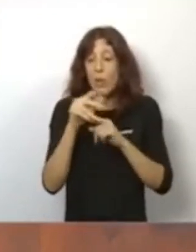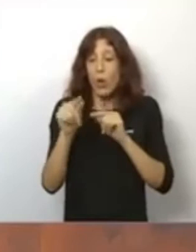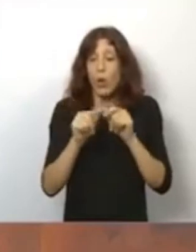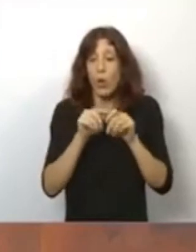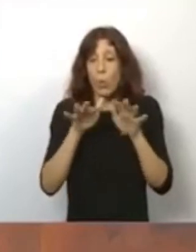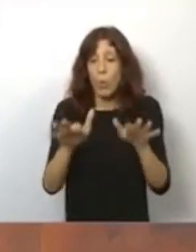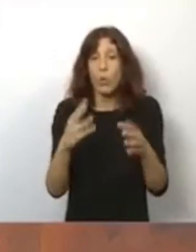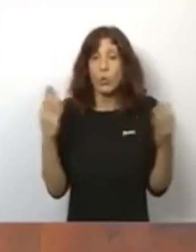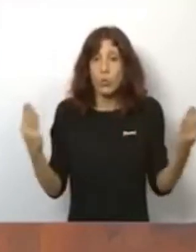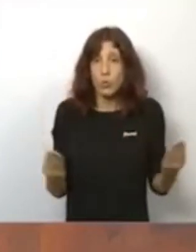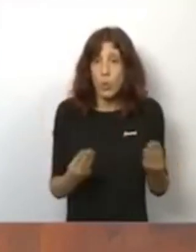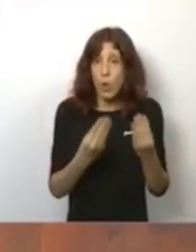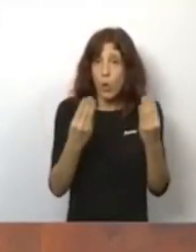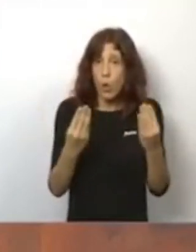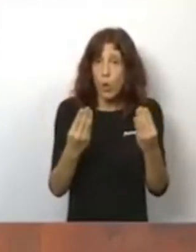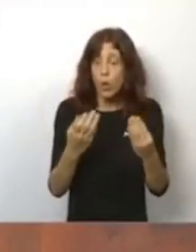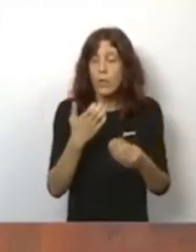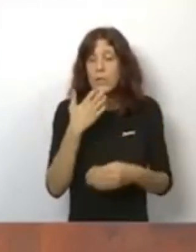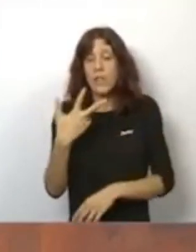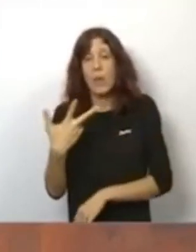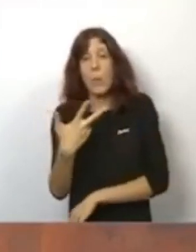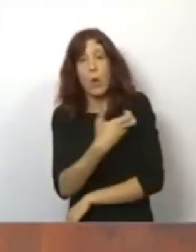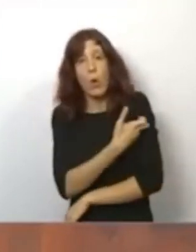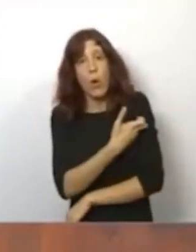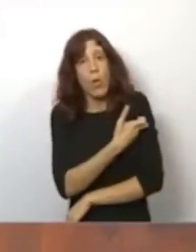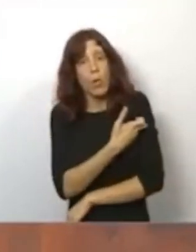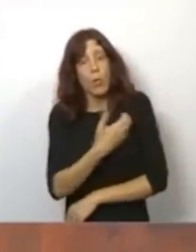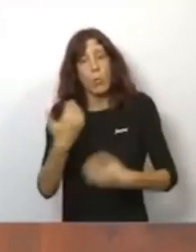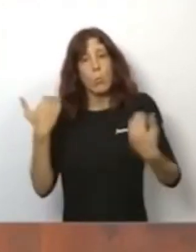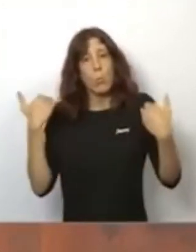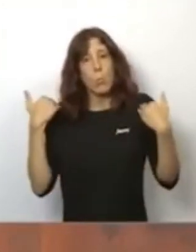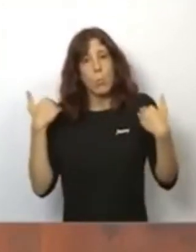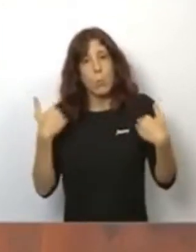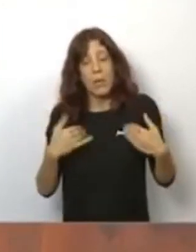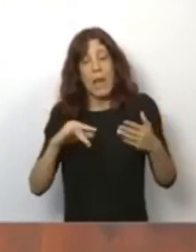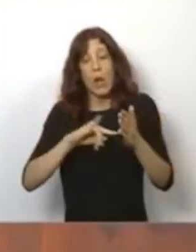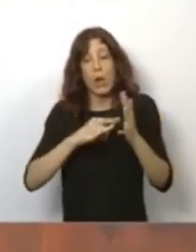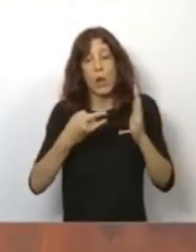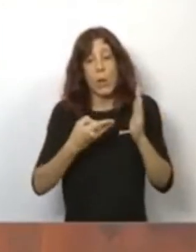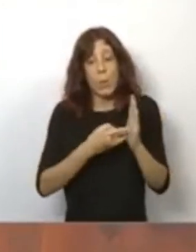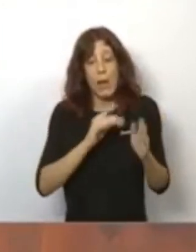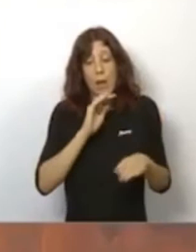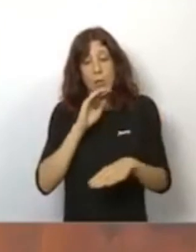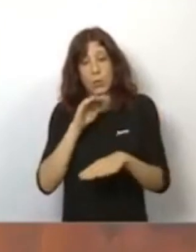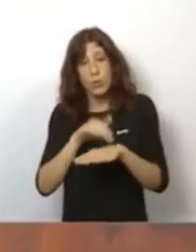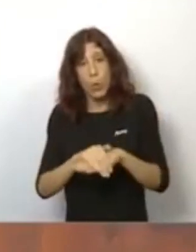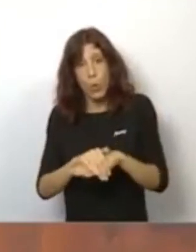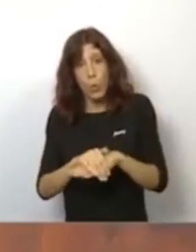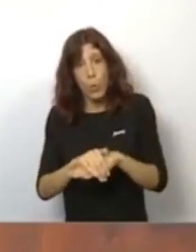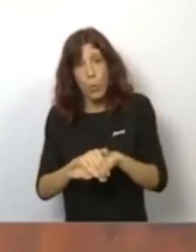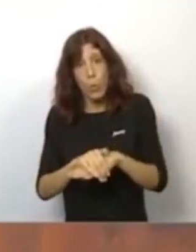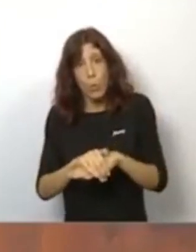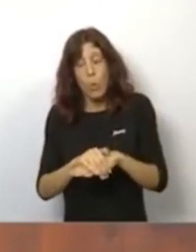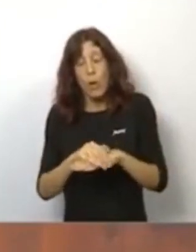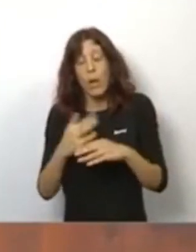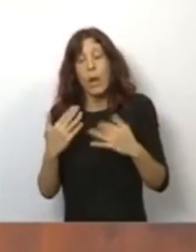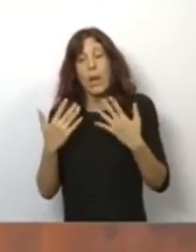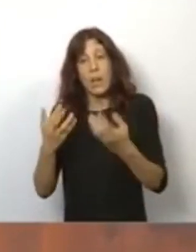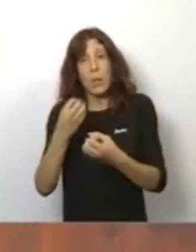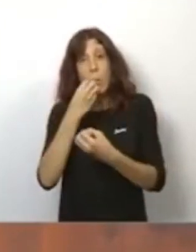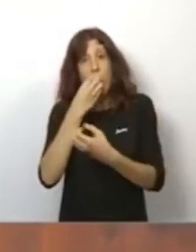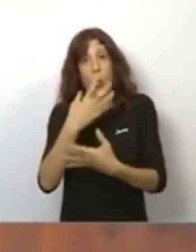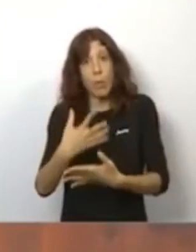ha mejorado, si la vacunación, de acuerdo con la planificación que tenemos, va a ir a muy buen ritmo,